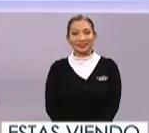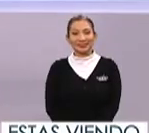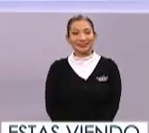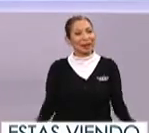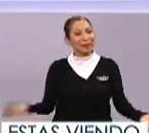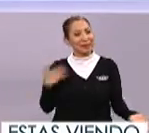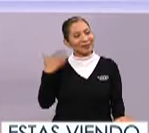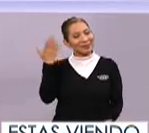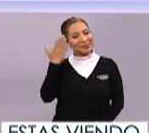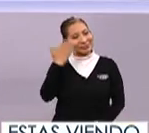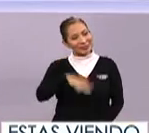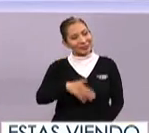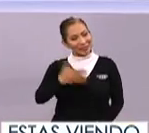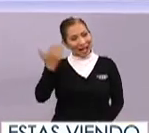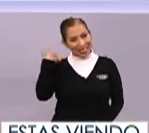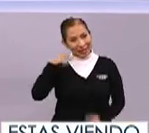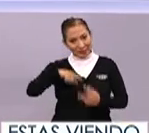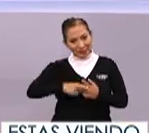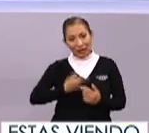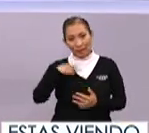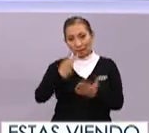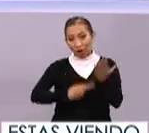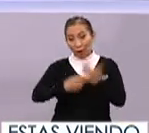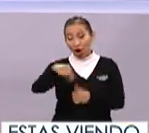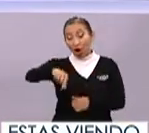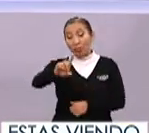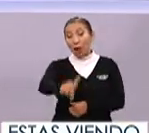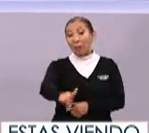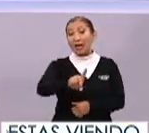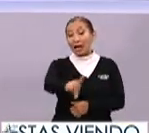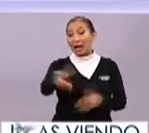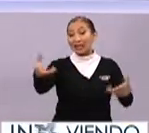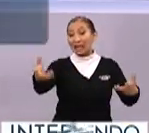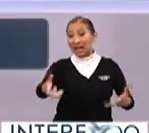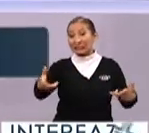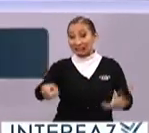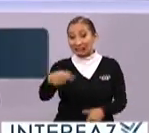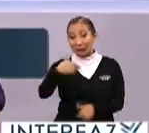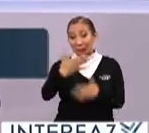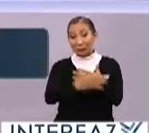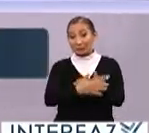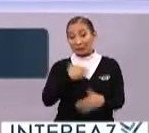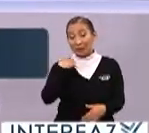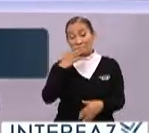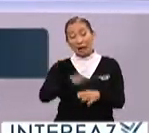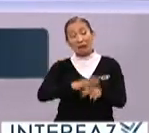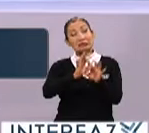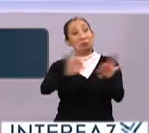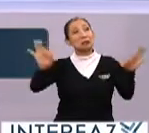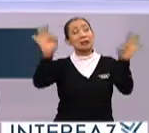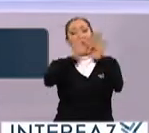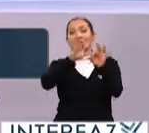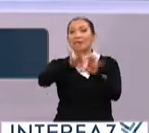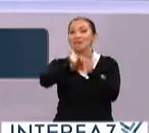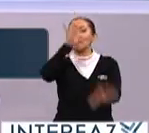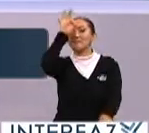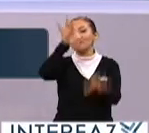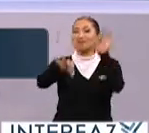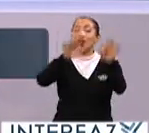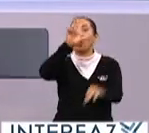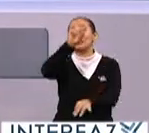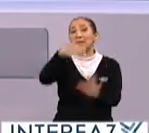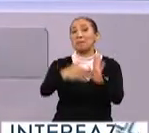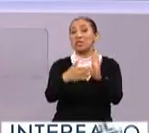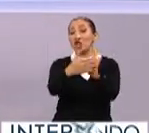Bueno, como ya lo mencionábamos al inicio del programa, este domingo se llevarán a cabo las mayores elecciones de la historia de nuestro país. Más de